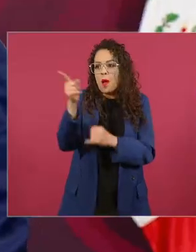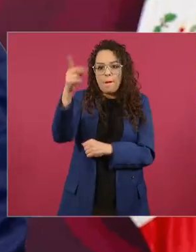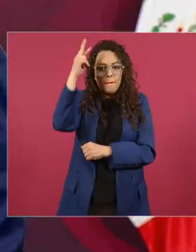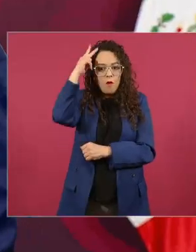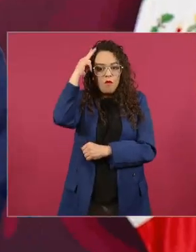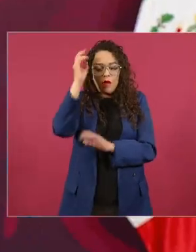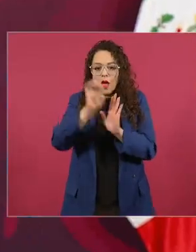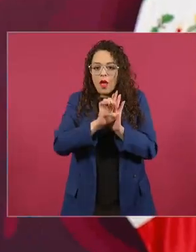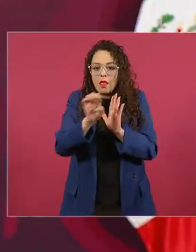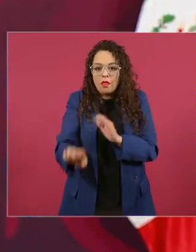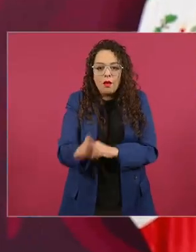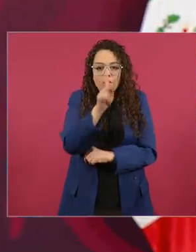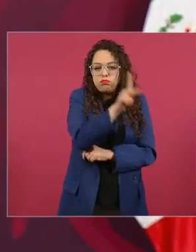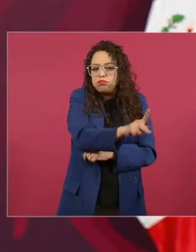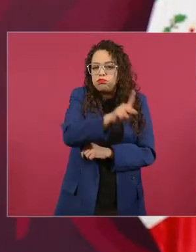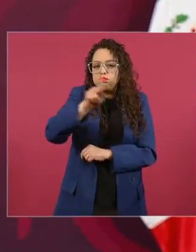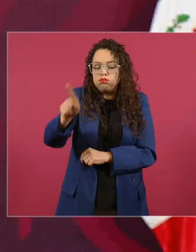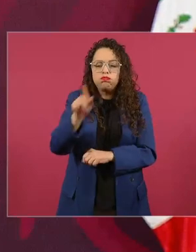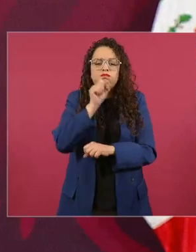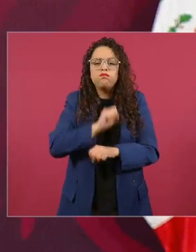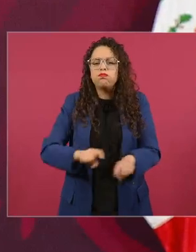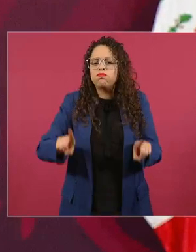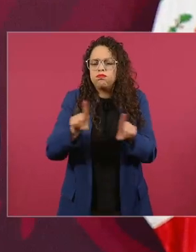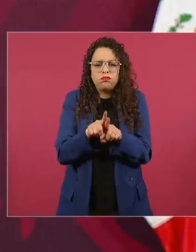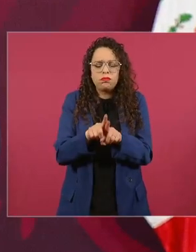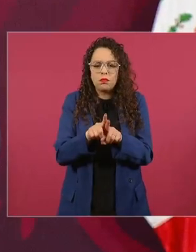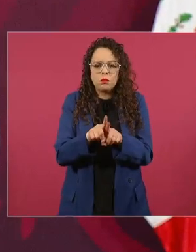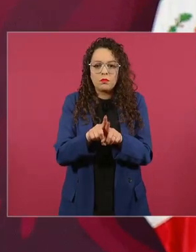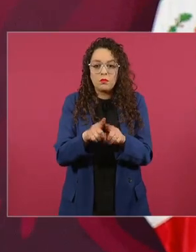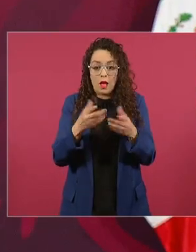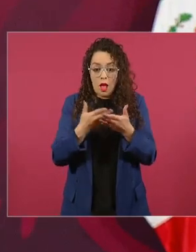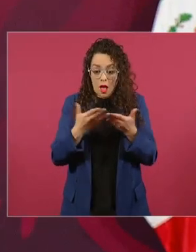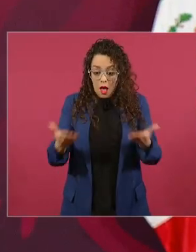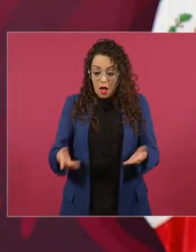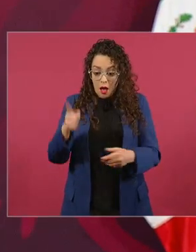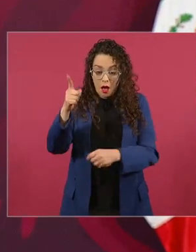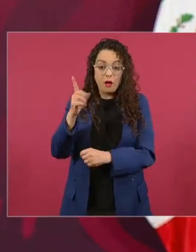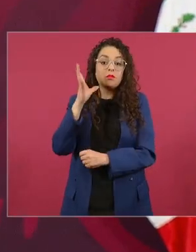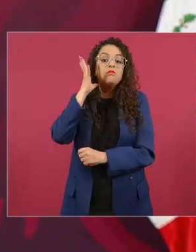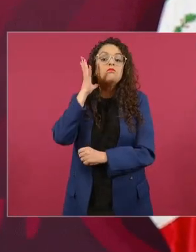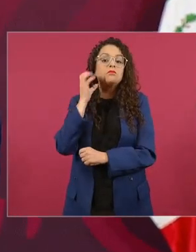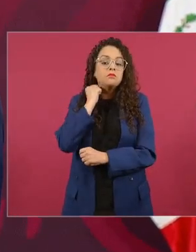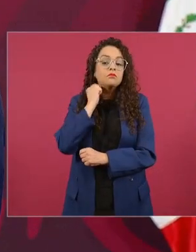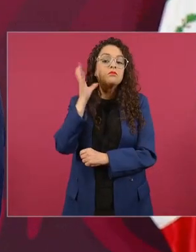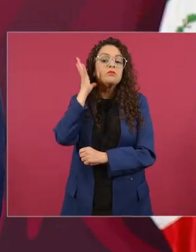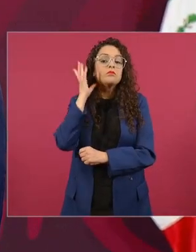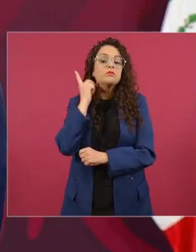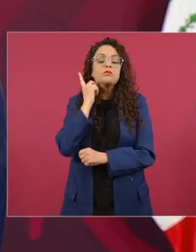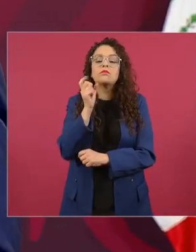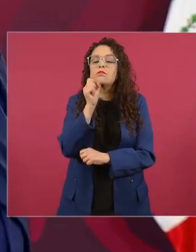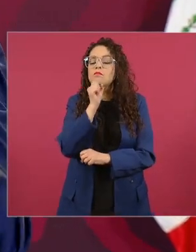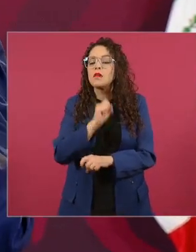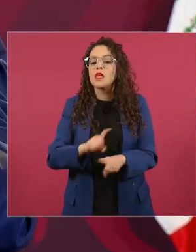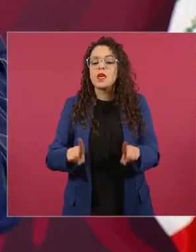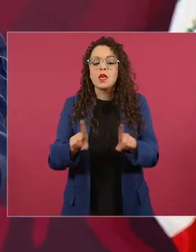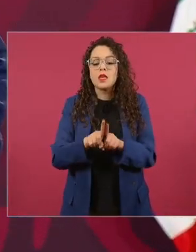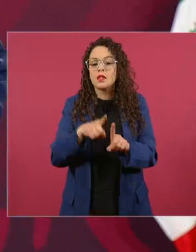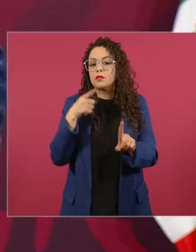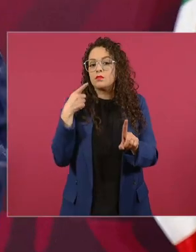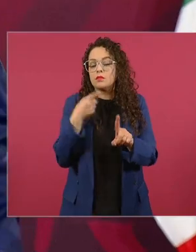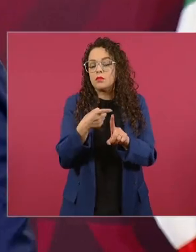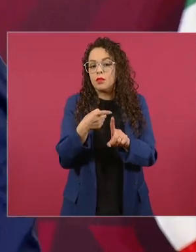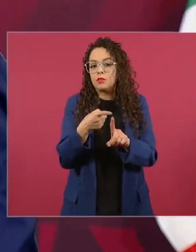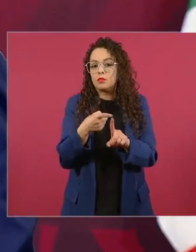y lo mismo los diputados y los senadores él los nombraba